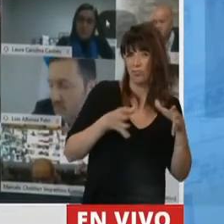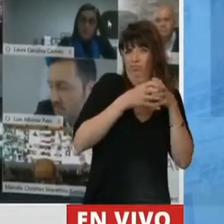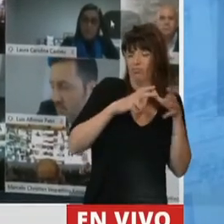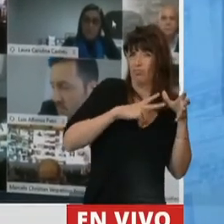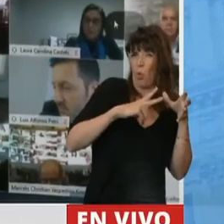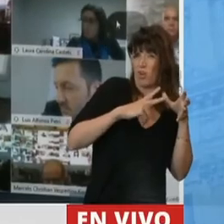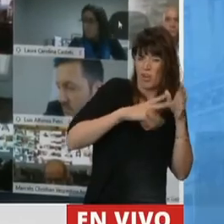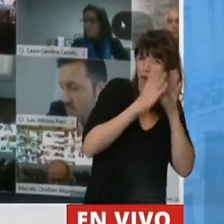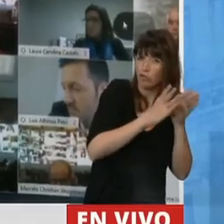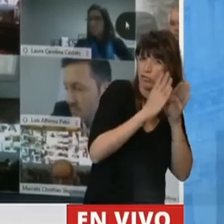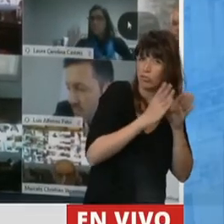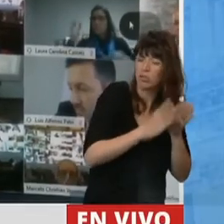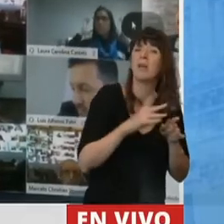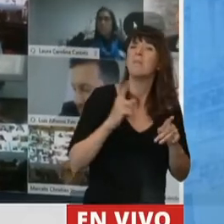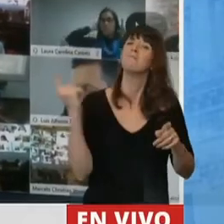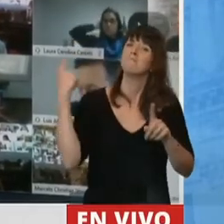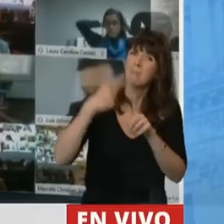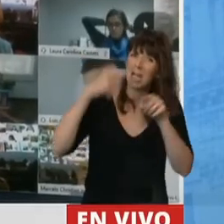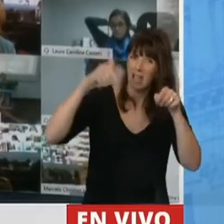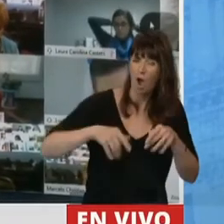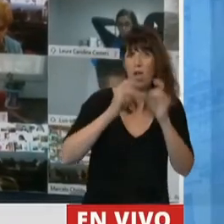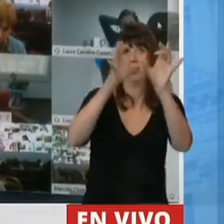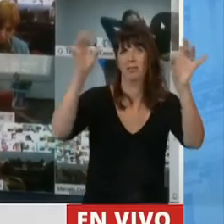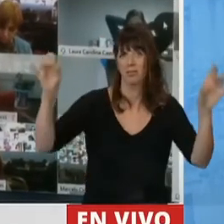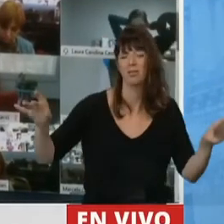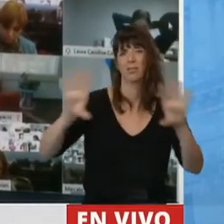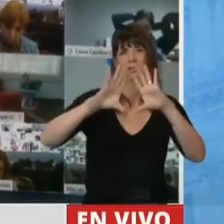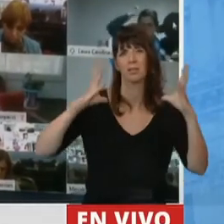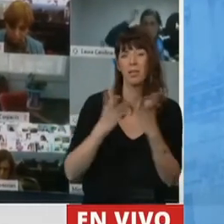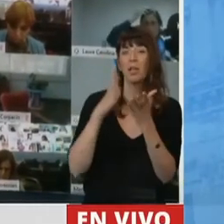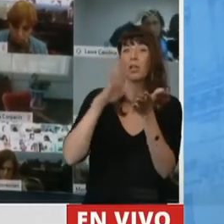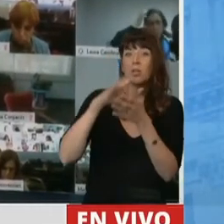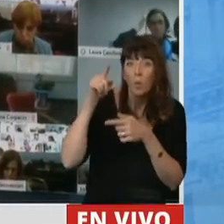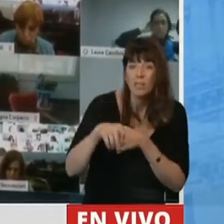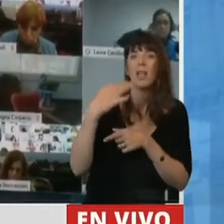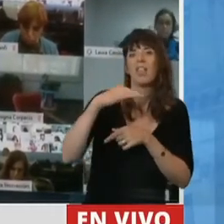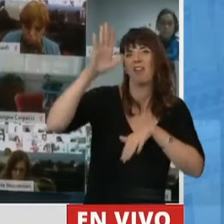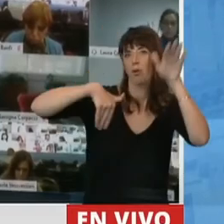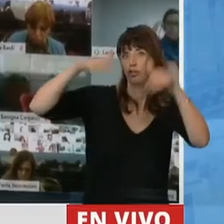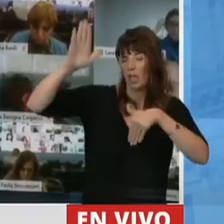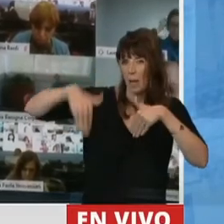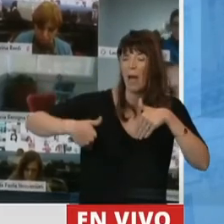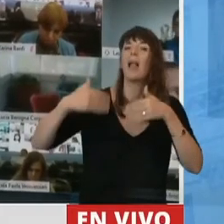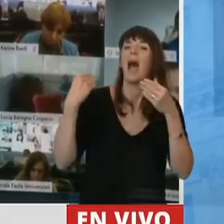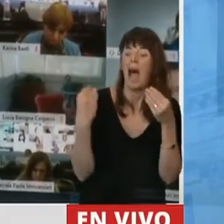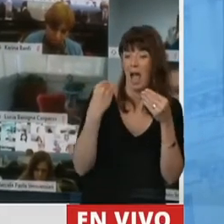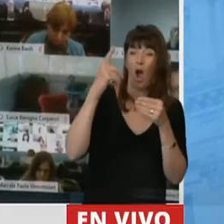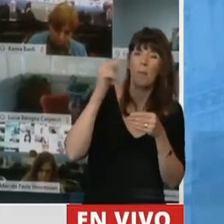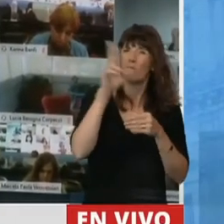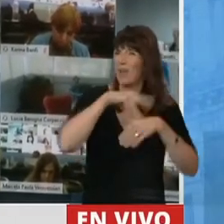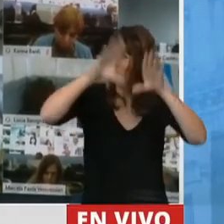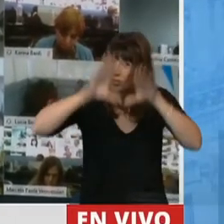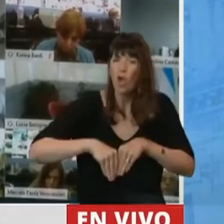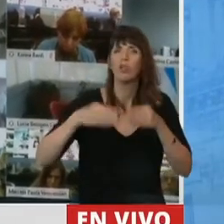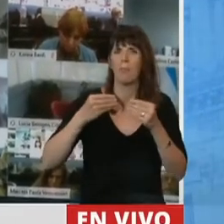estamos sufriendo la pandemia y entonces en ese panorama es donde tenemos que convocar a la unidad de argentinos y argentinas para poder llevar adelante